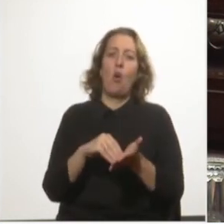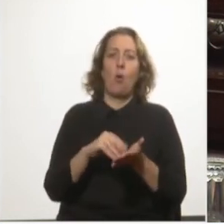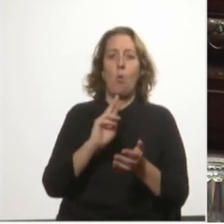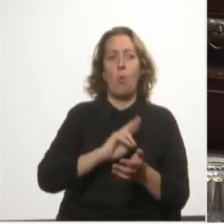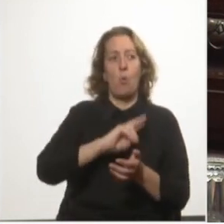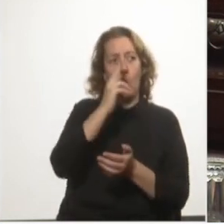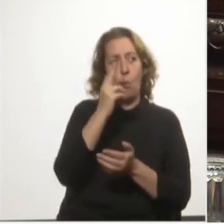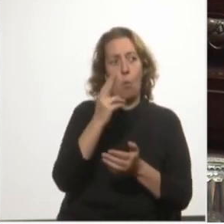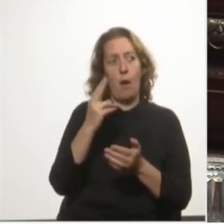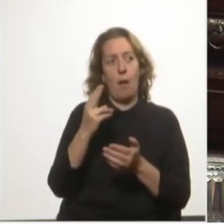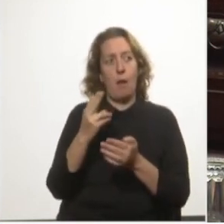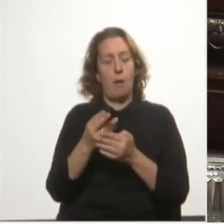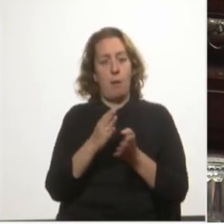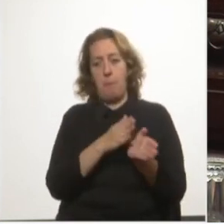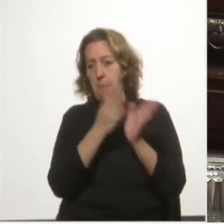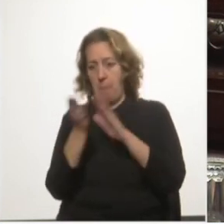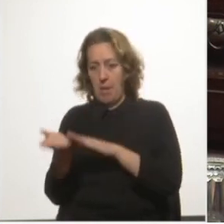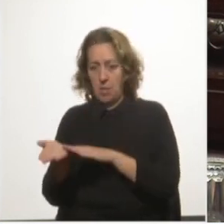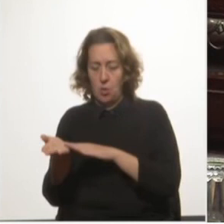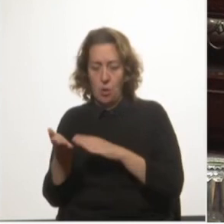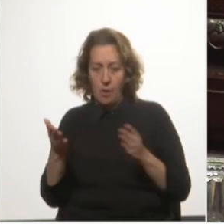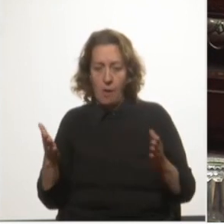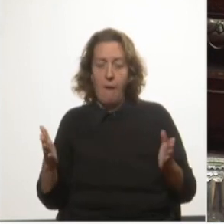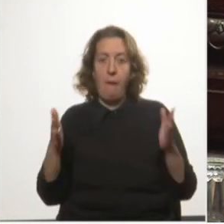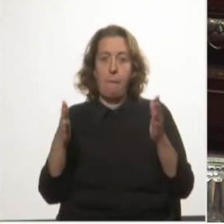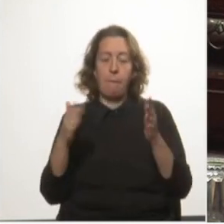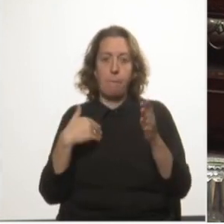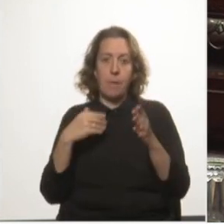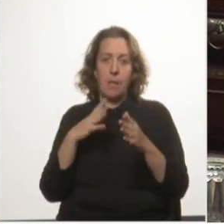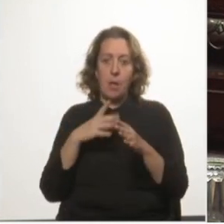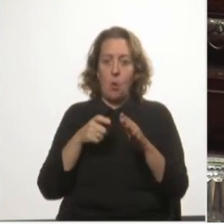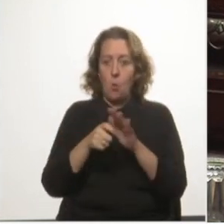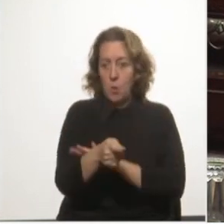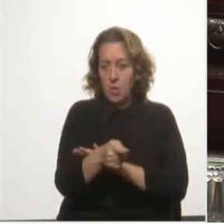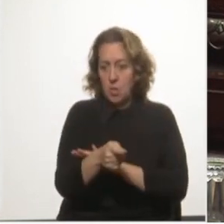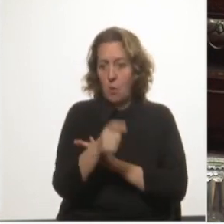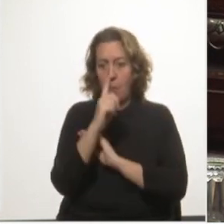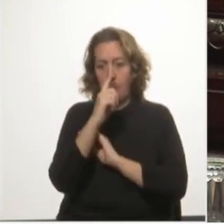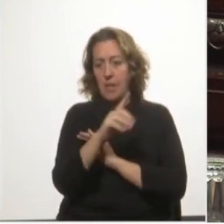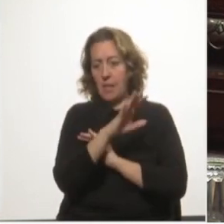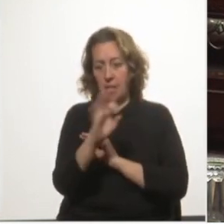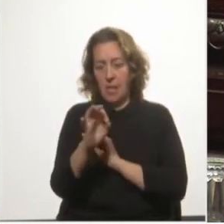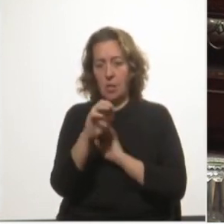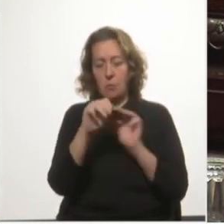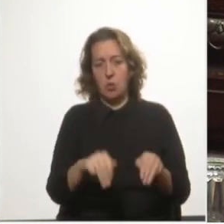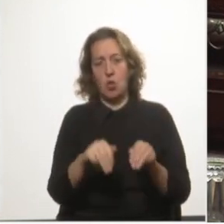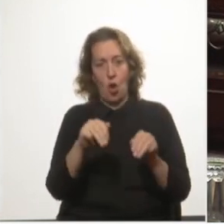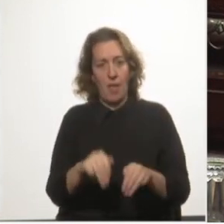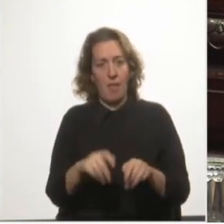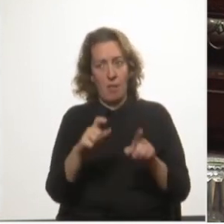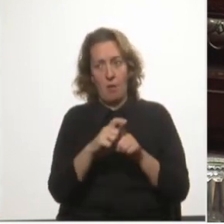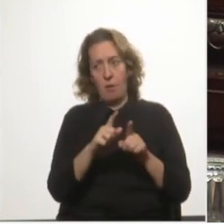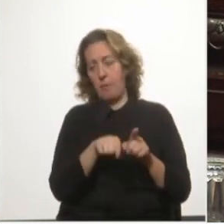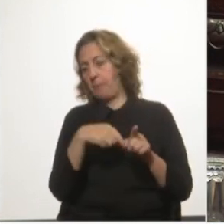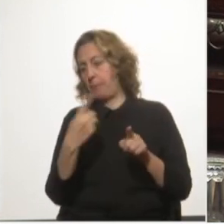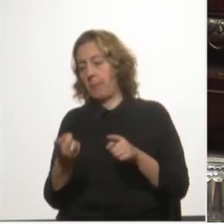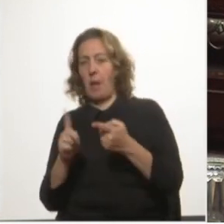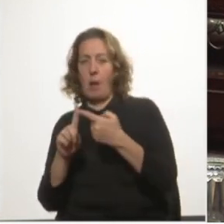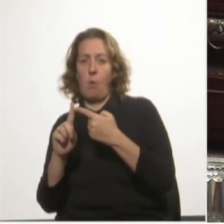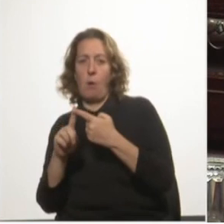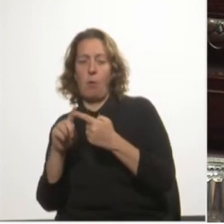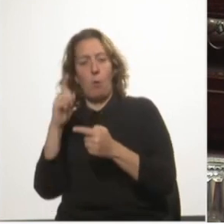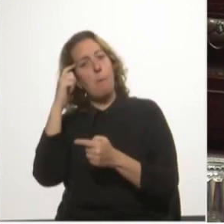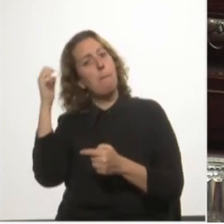pasó de enfrentar un juicio por 1.500 millones de dólares a cerrar un acuerdo con Católico Nací que incluye un plan de inversiones